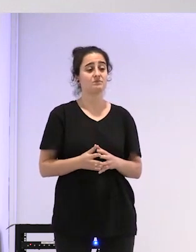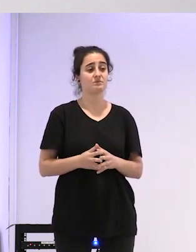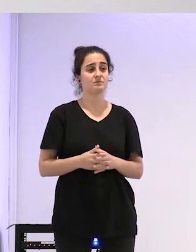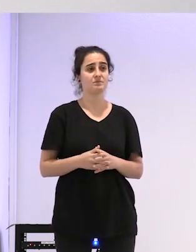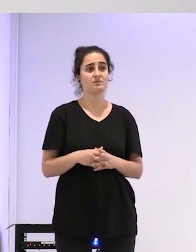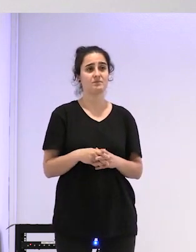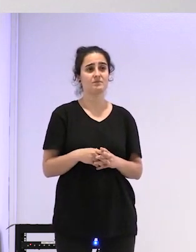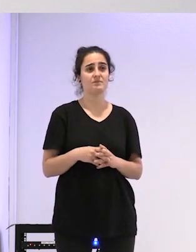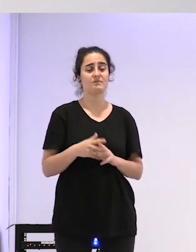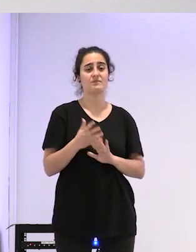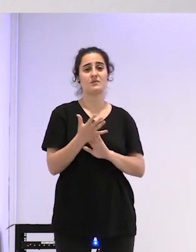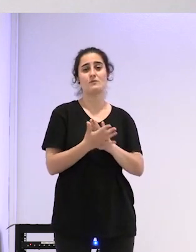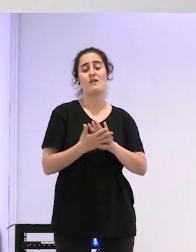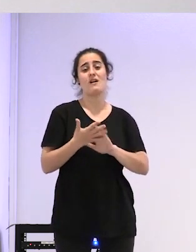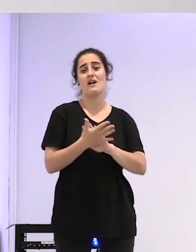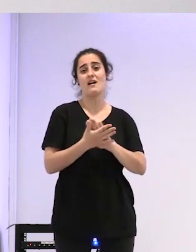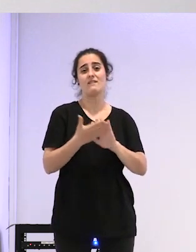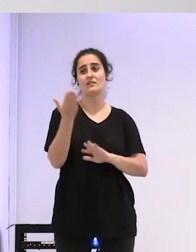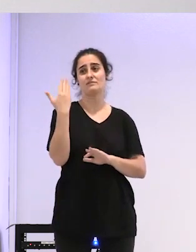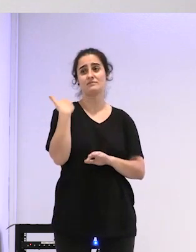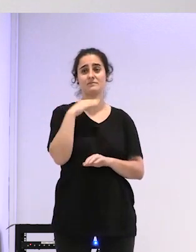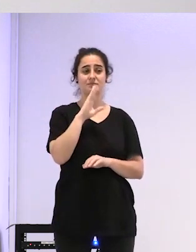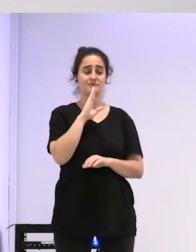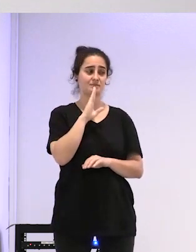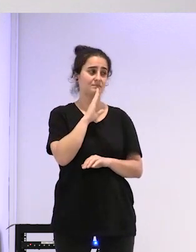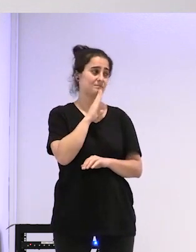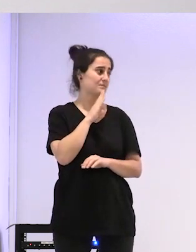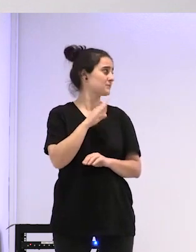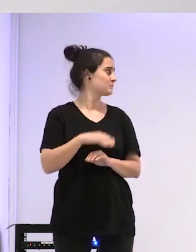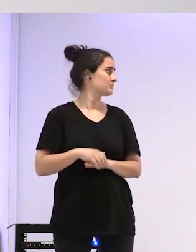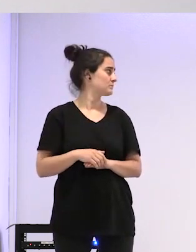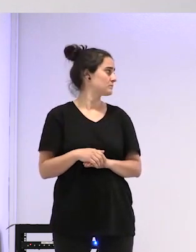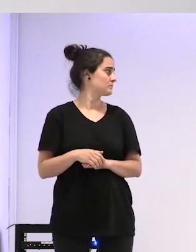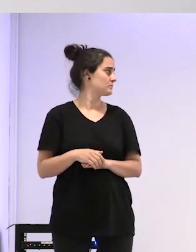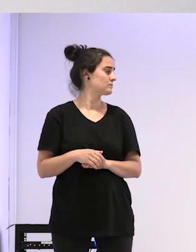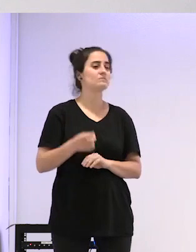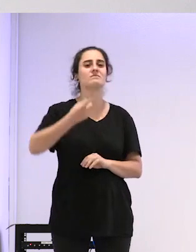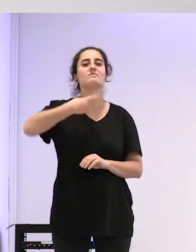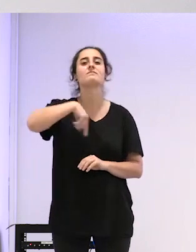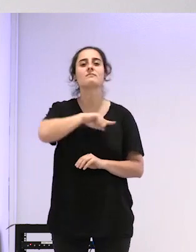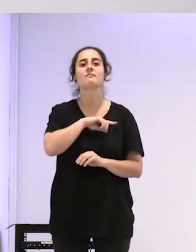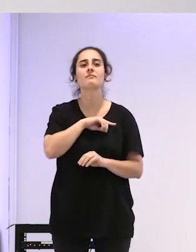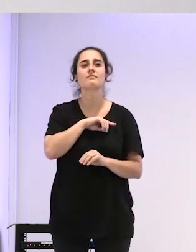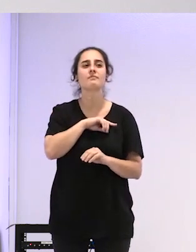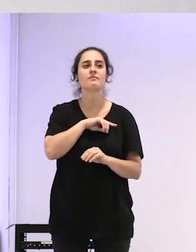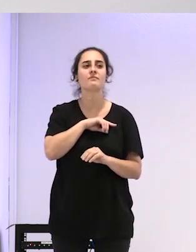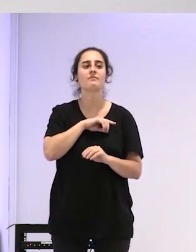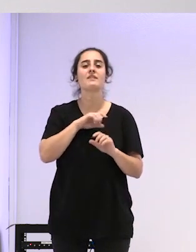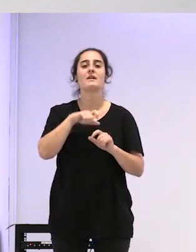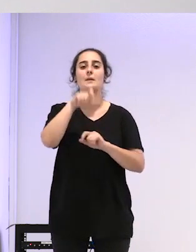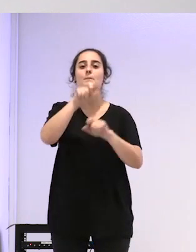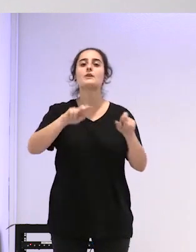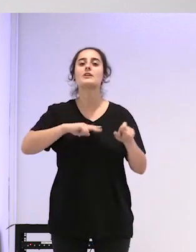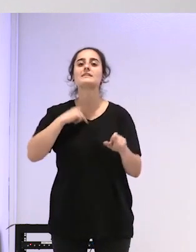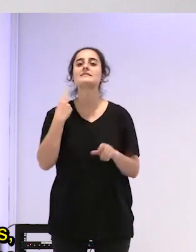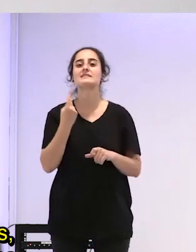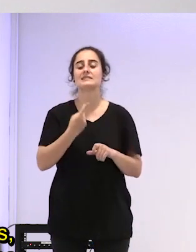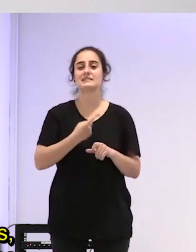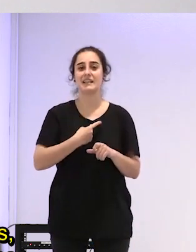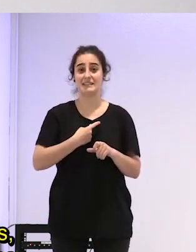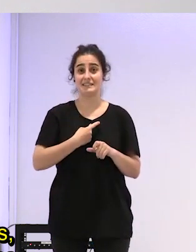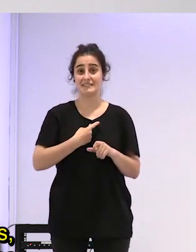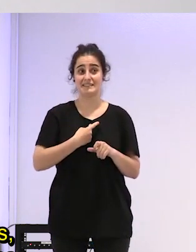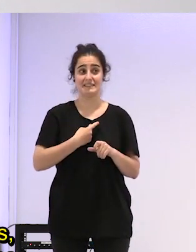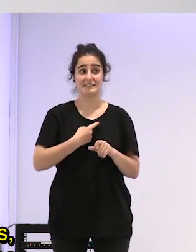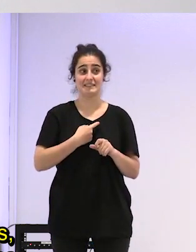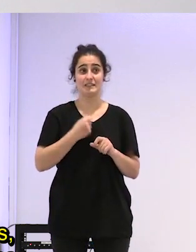hablaba que lo que te comentaba antes lo de que bueno que hacemos o que un poco hablar de situación de las personas trans migrantes que